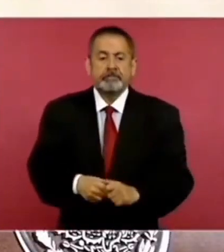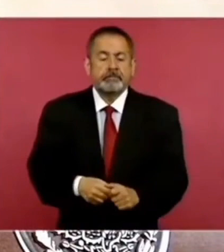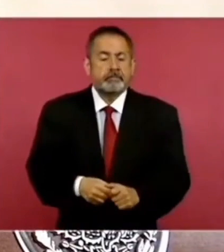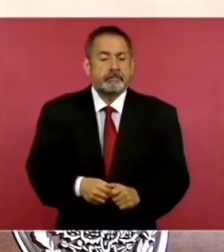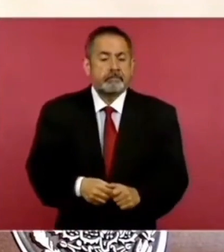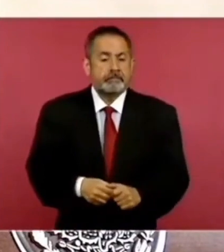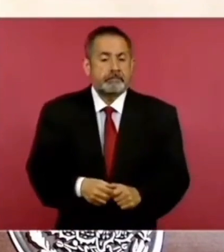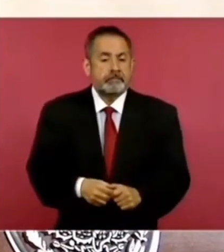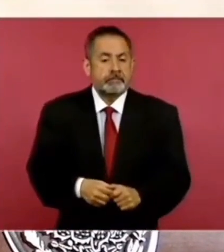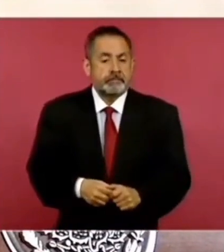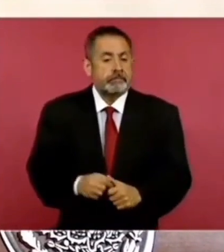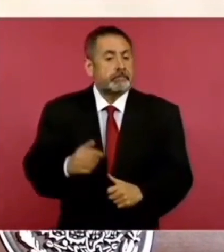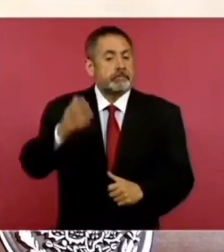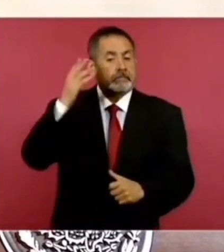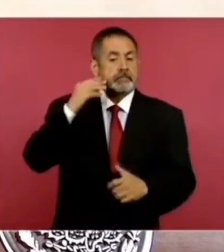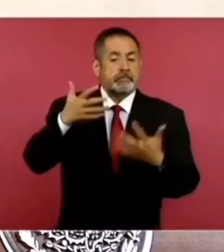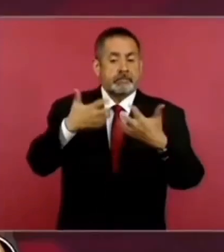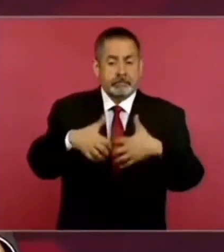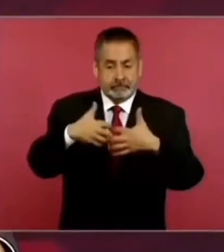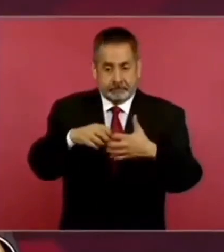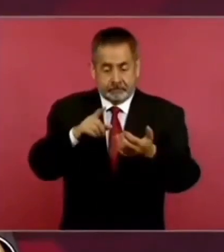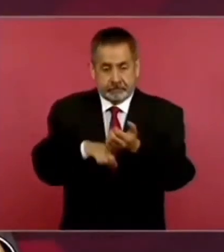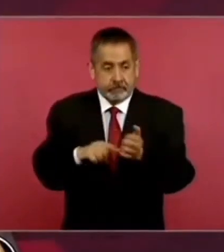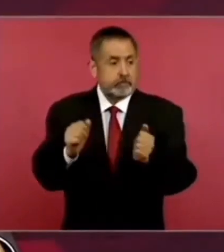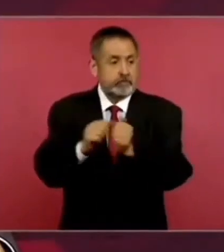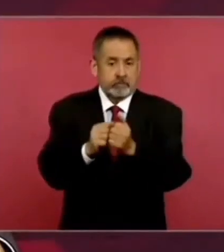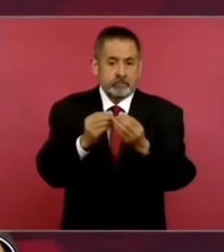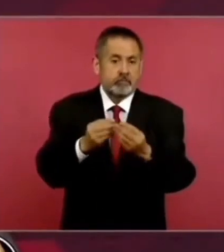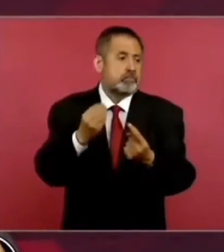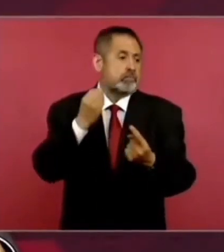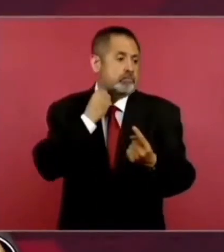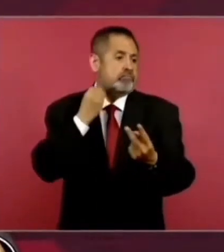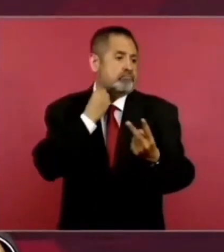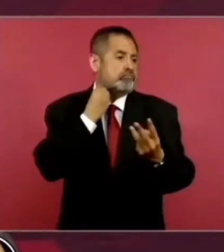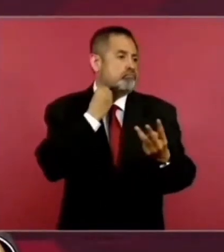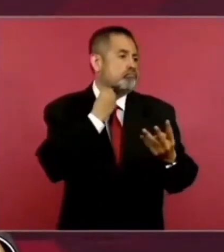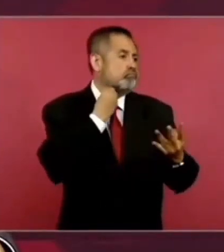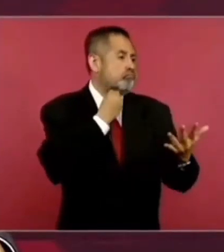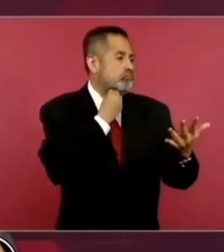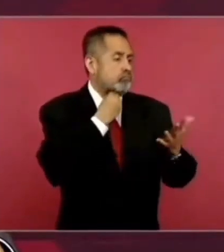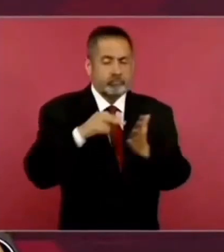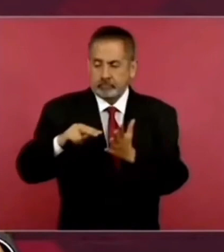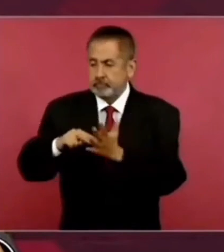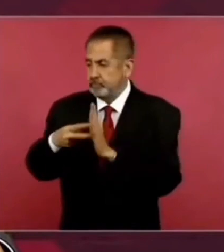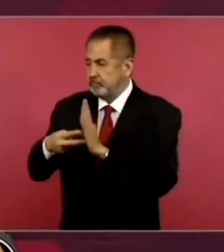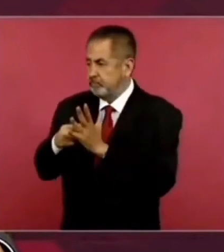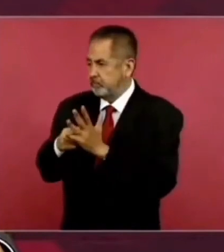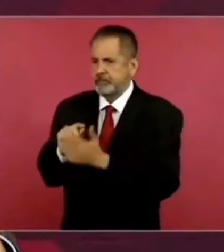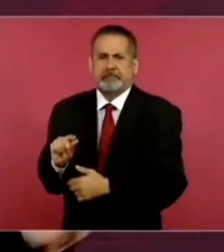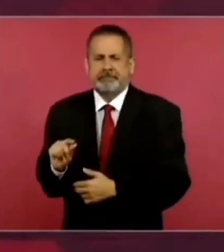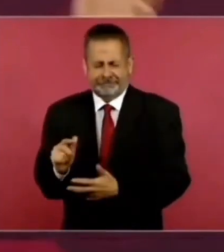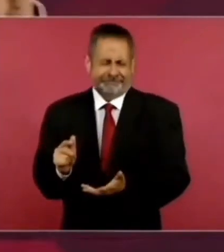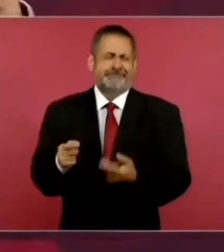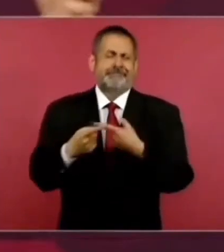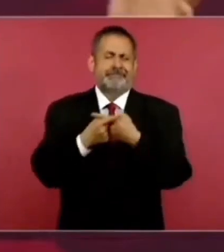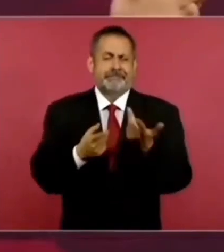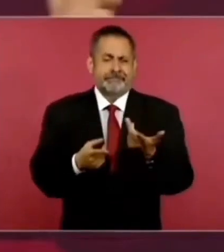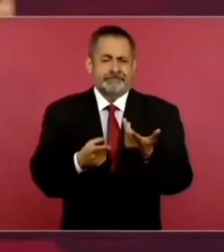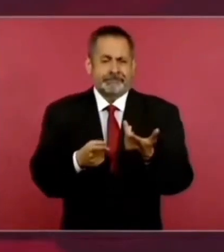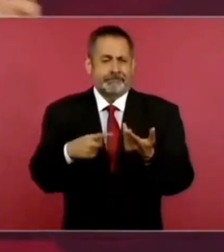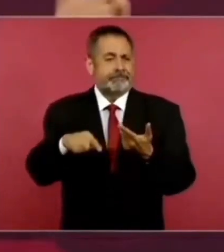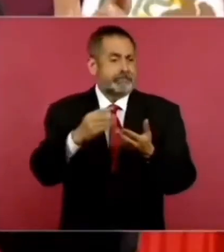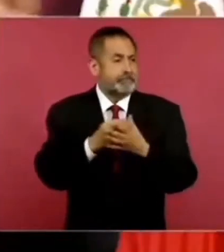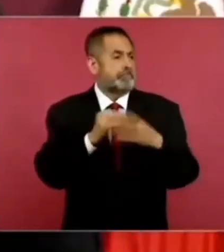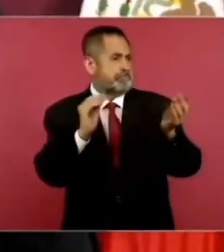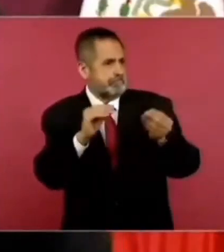Habían empresas que tenían más abogados que ingenieros. Todo era pleito.